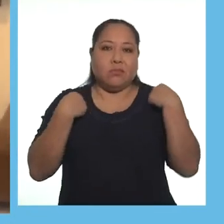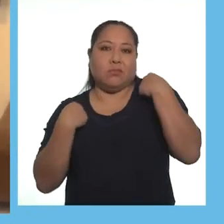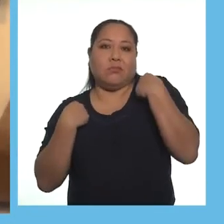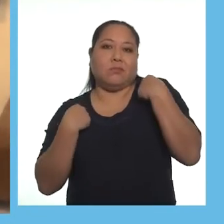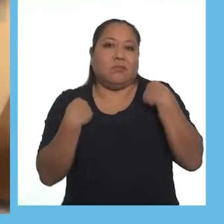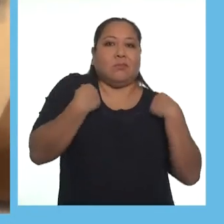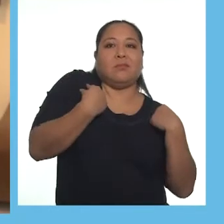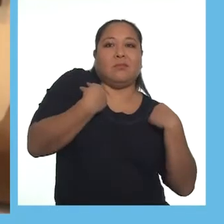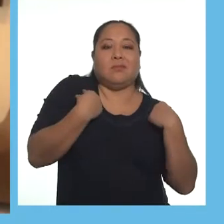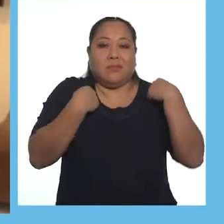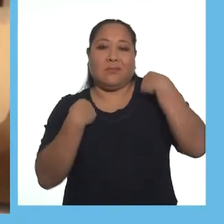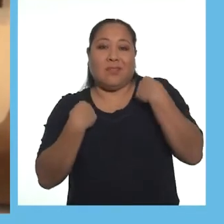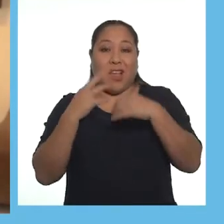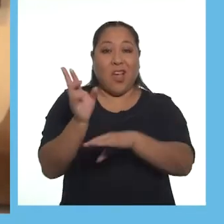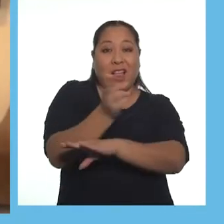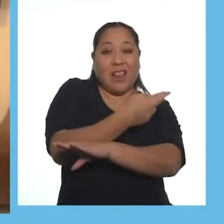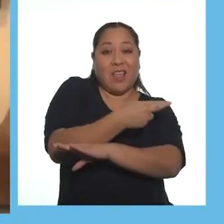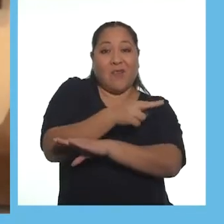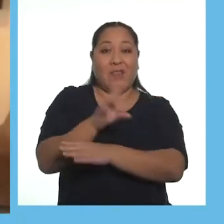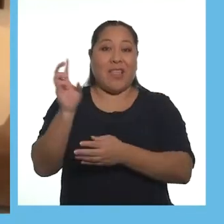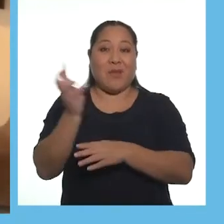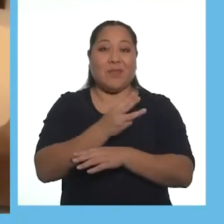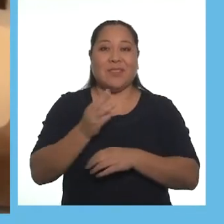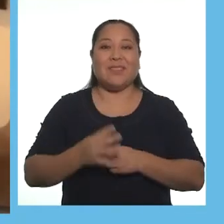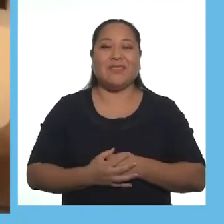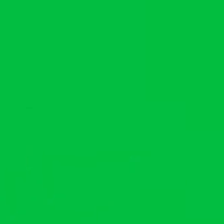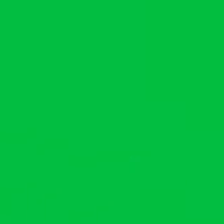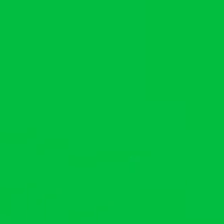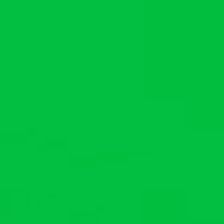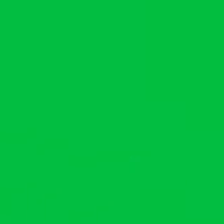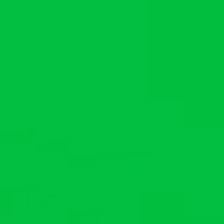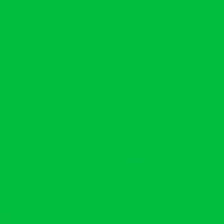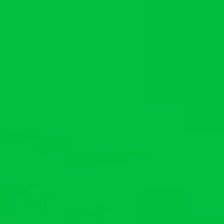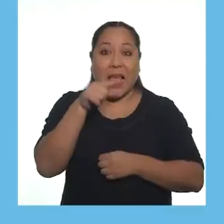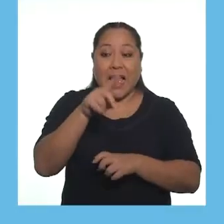los hombros y el cuerpo al ritmo de la música.